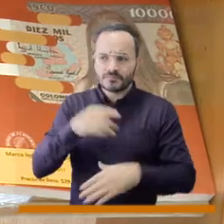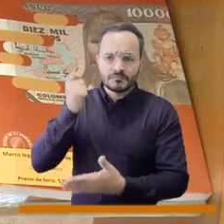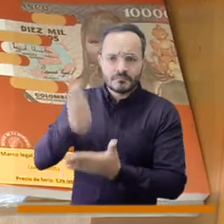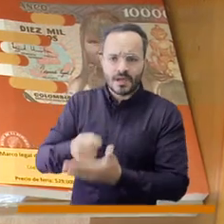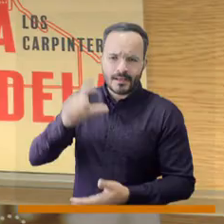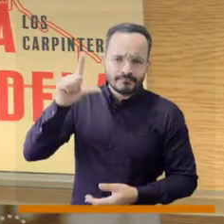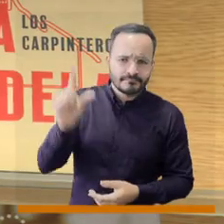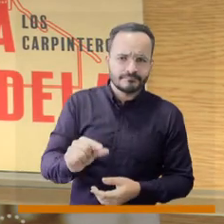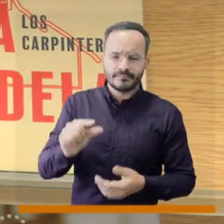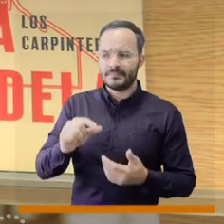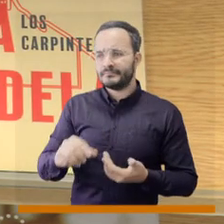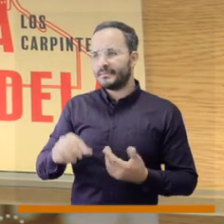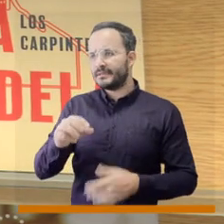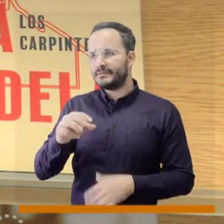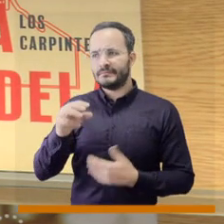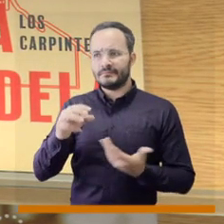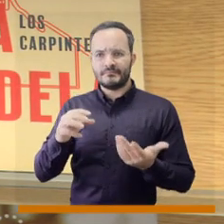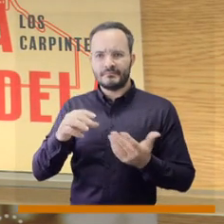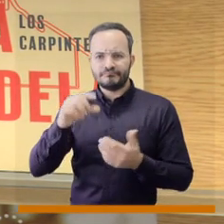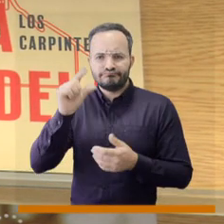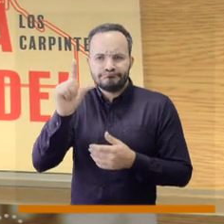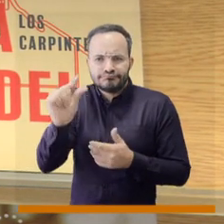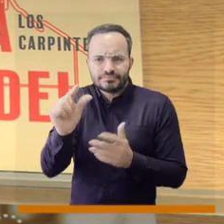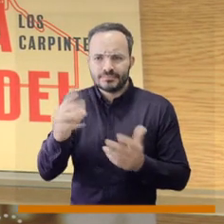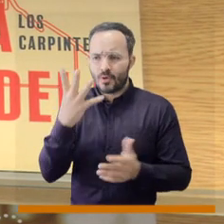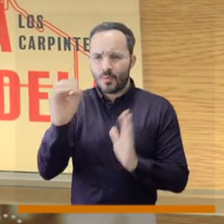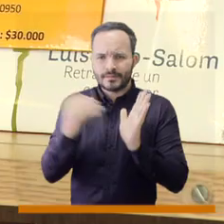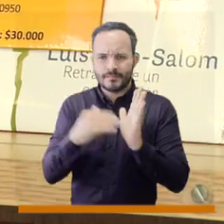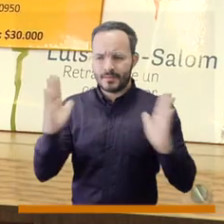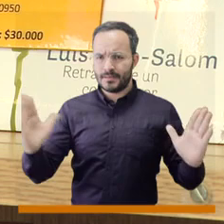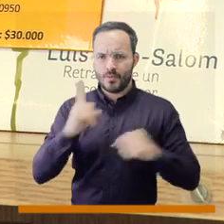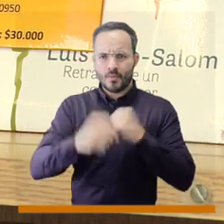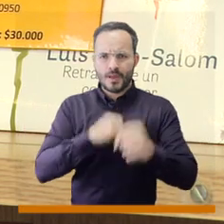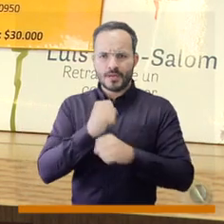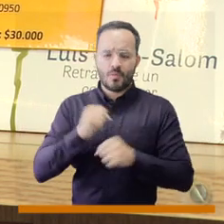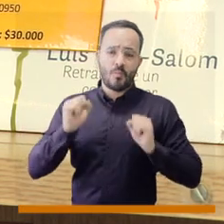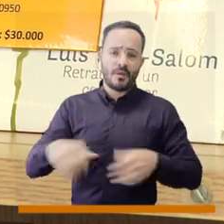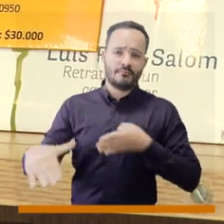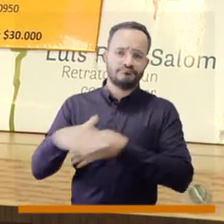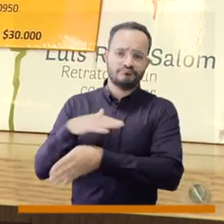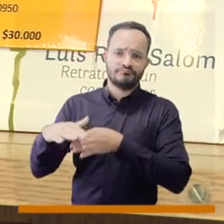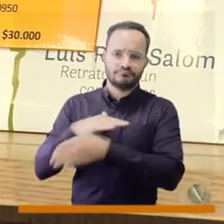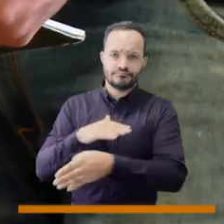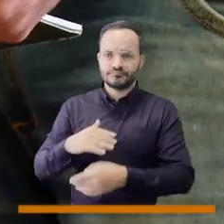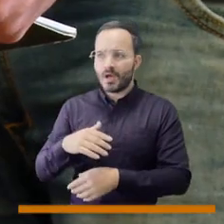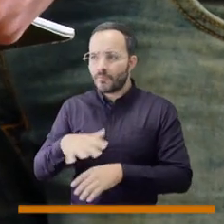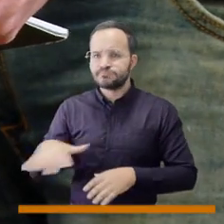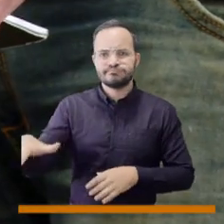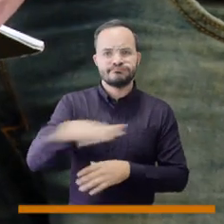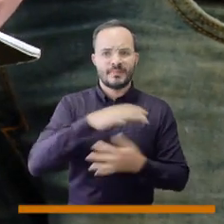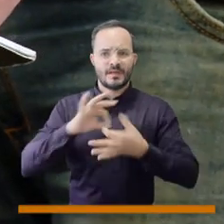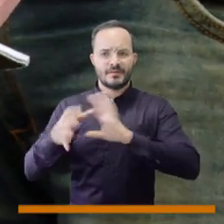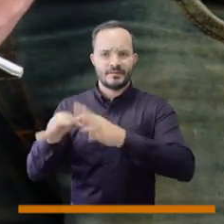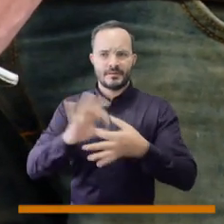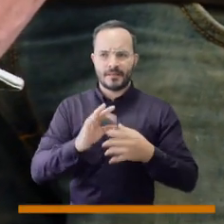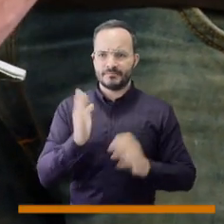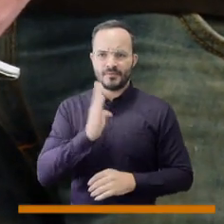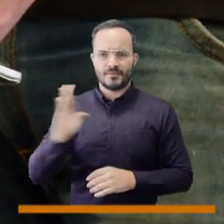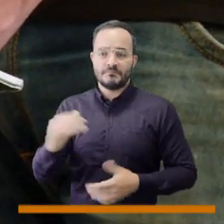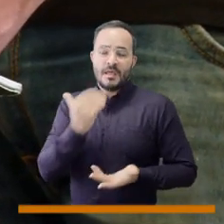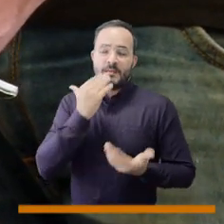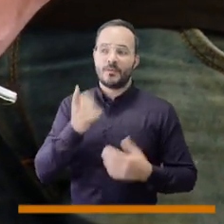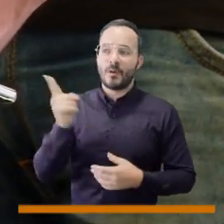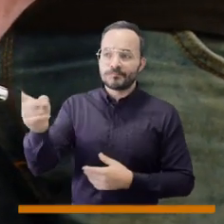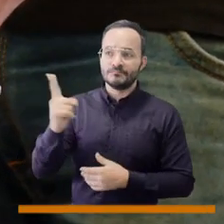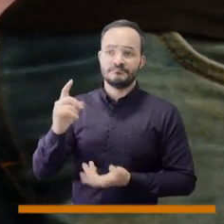pago mínimo de 3.000 o 20.000 o 40.000 pesos al año accede durante todo el año a libros de la red de bibliotecas. Un libro